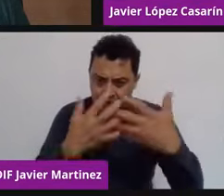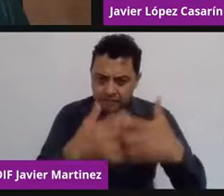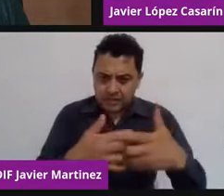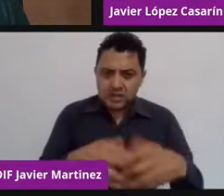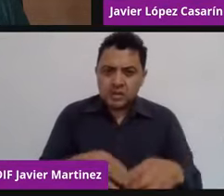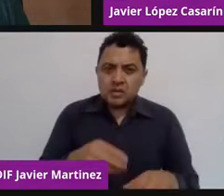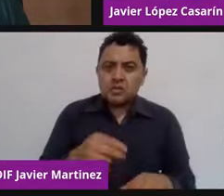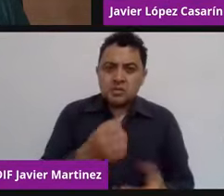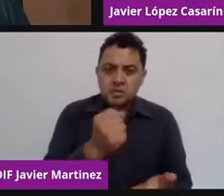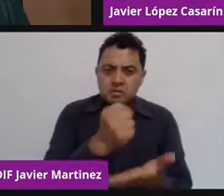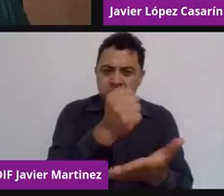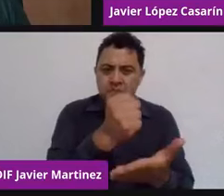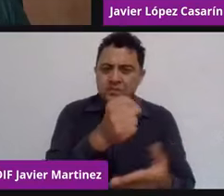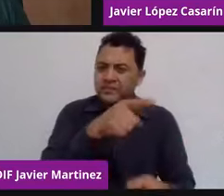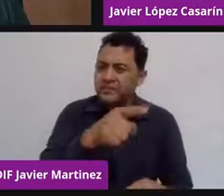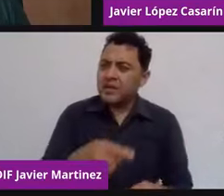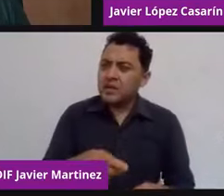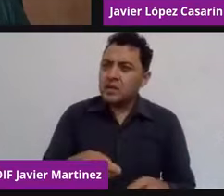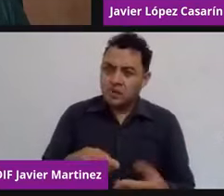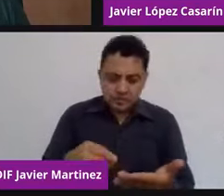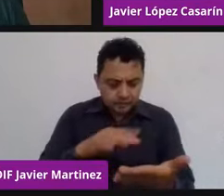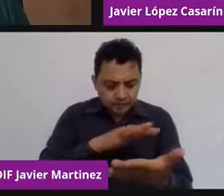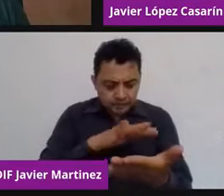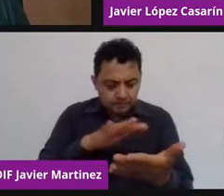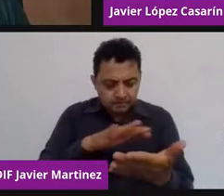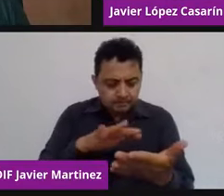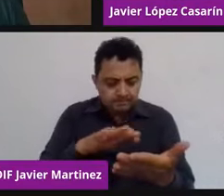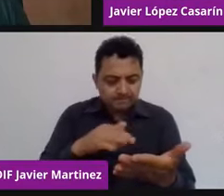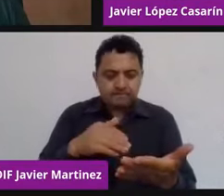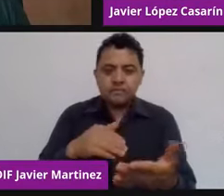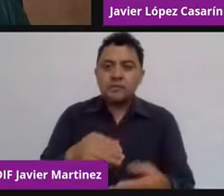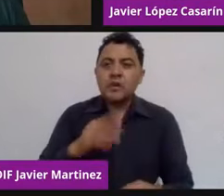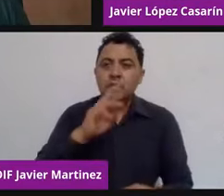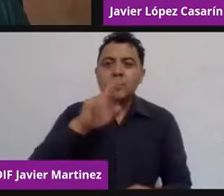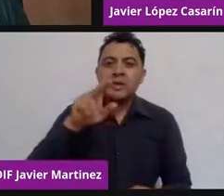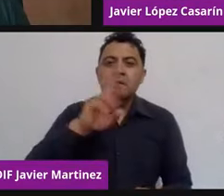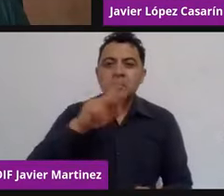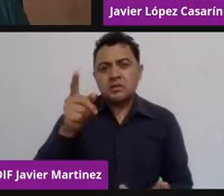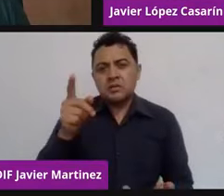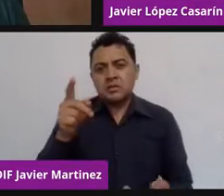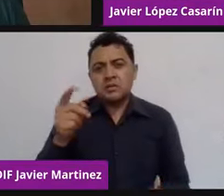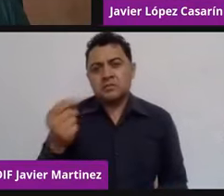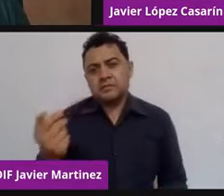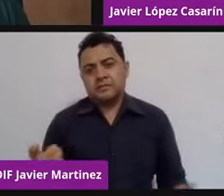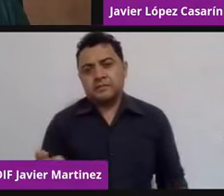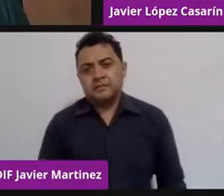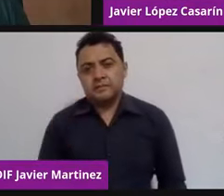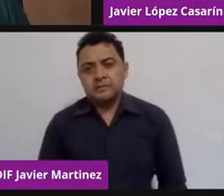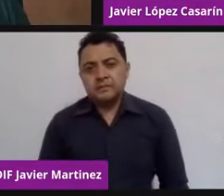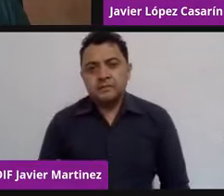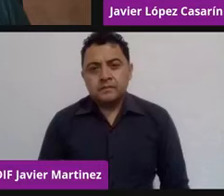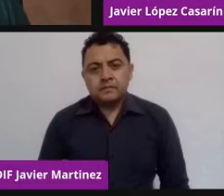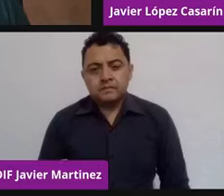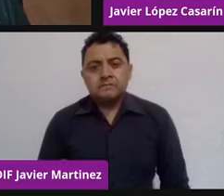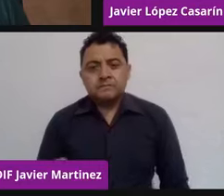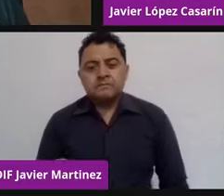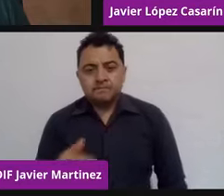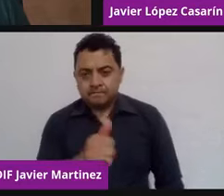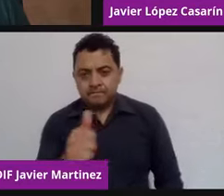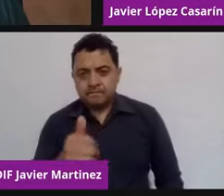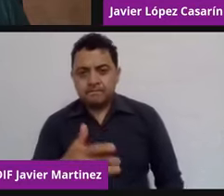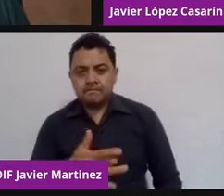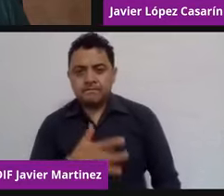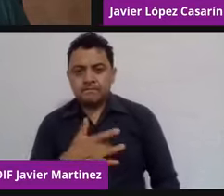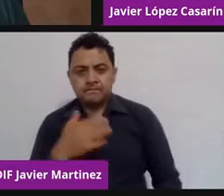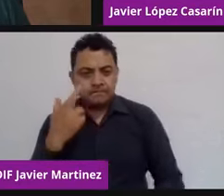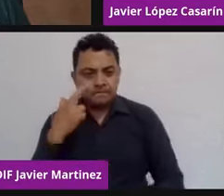productos que recibimos. O no quedarme en calidad, sino quizá también hasta de responsabilidad social, como hoy llevamos a la mesa